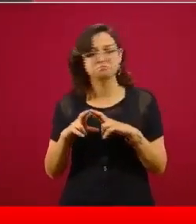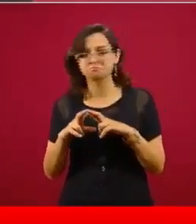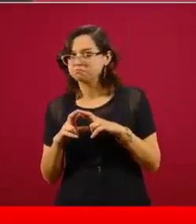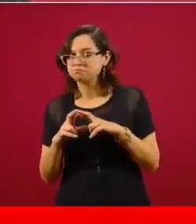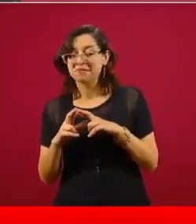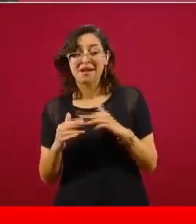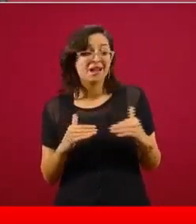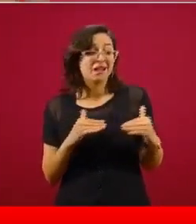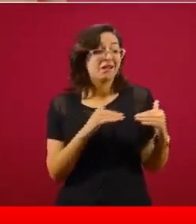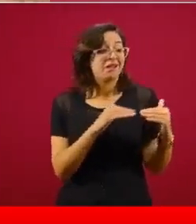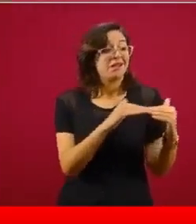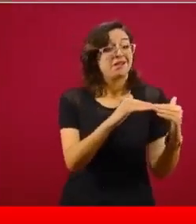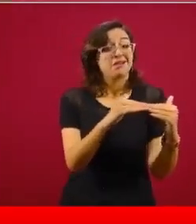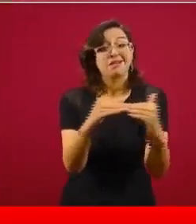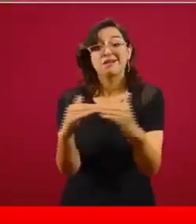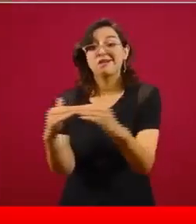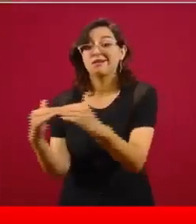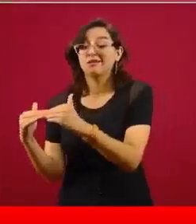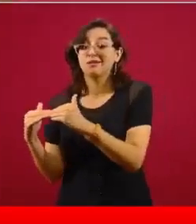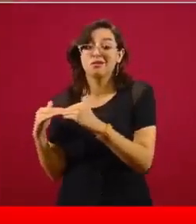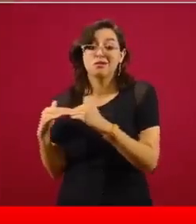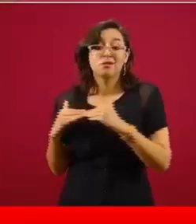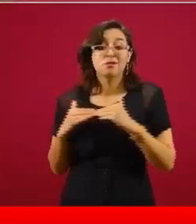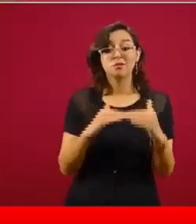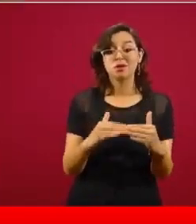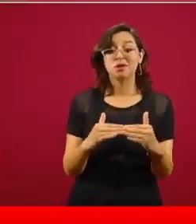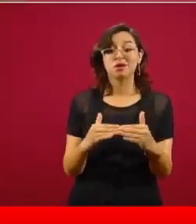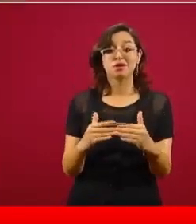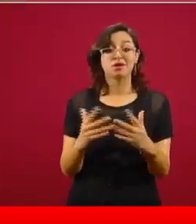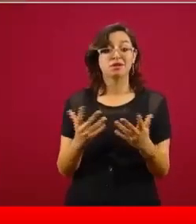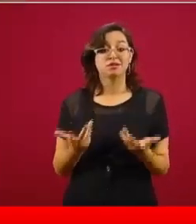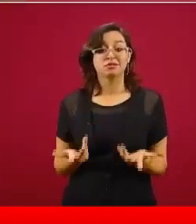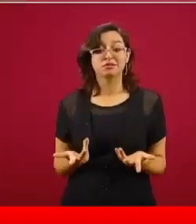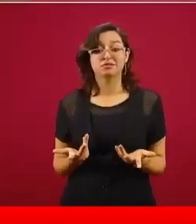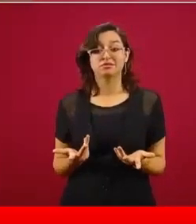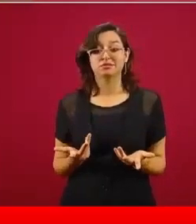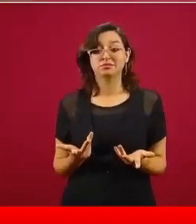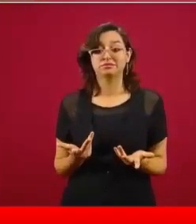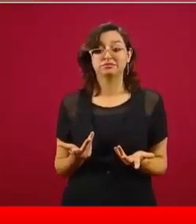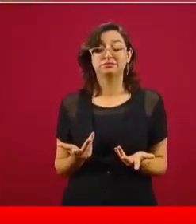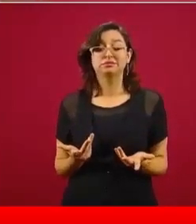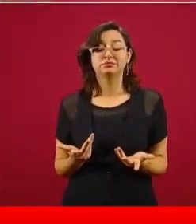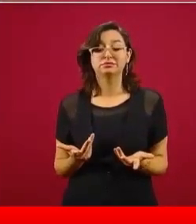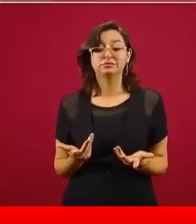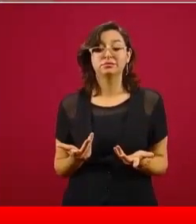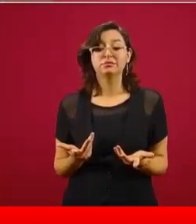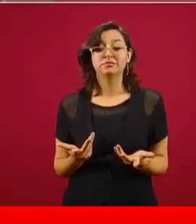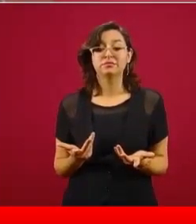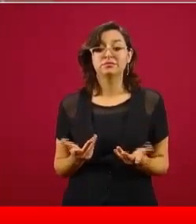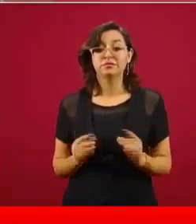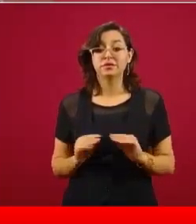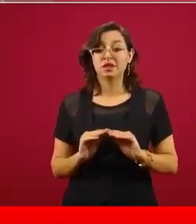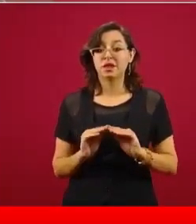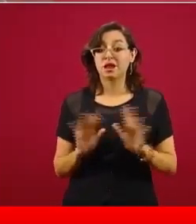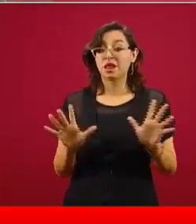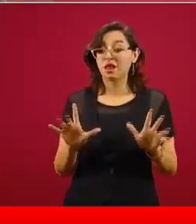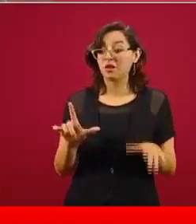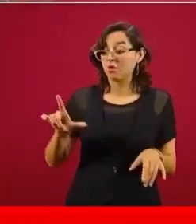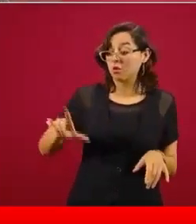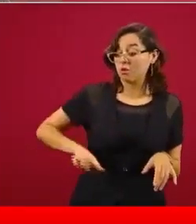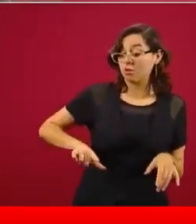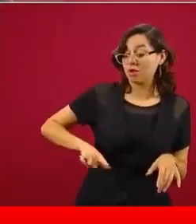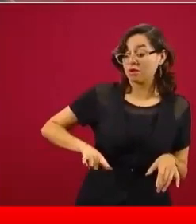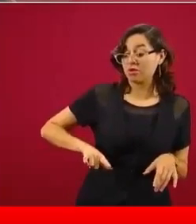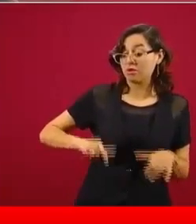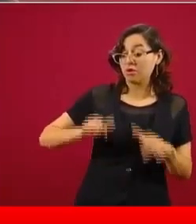Y hay una separación clara entre poder económico y poder